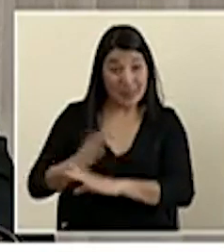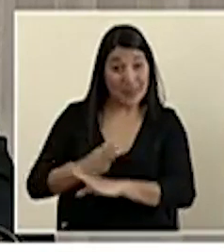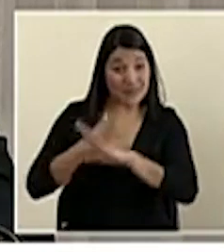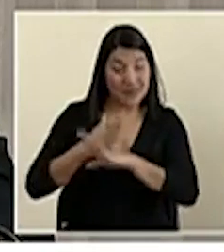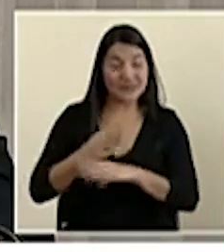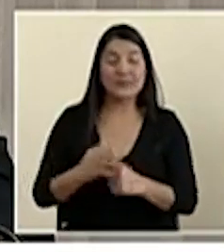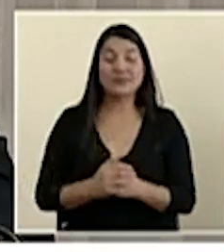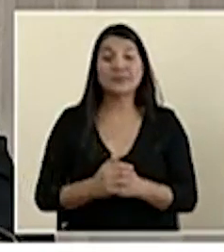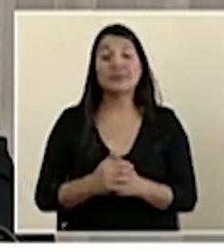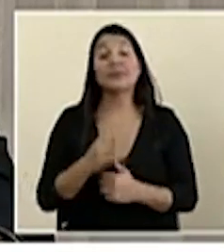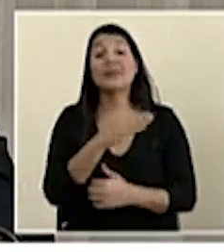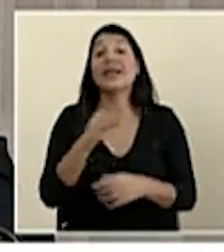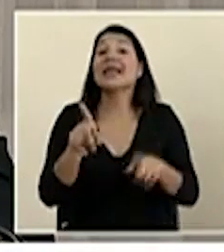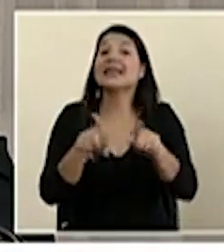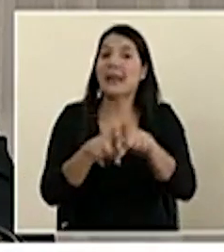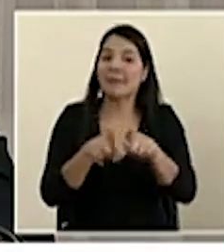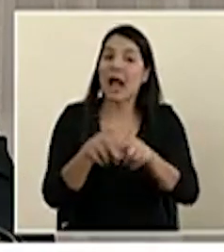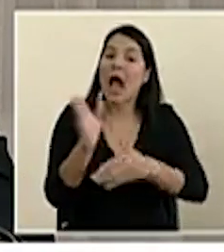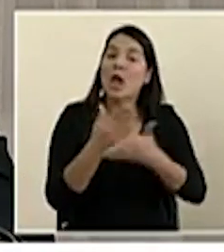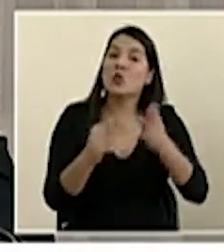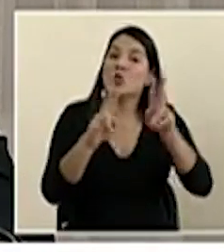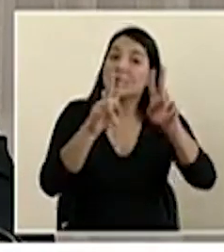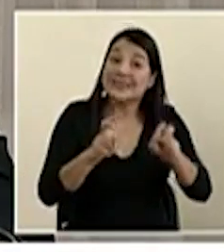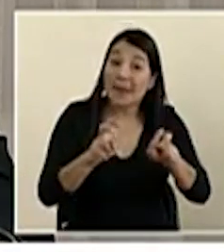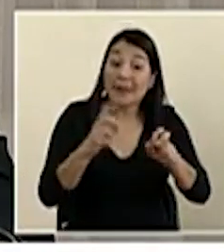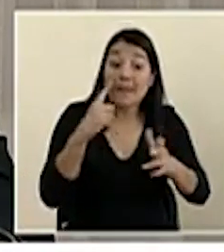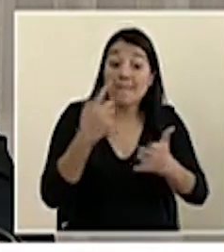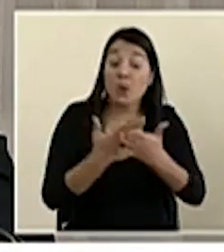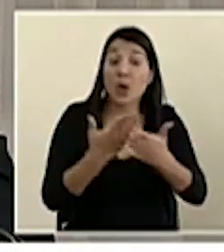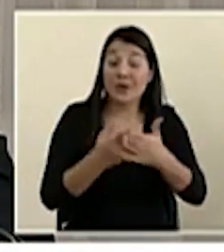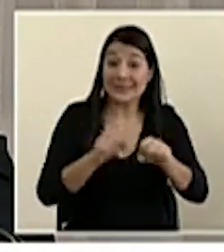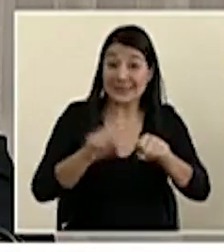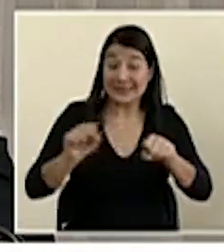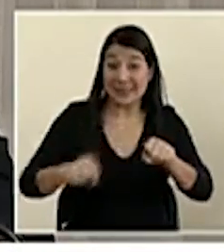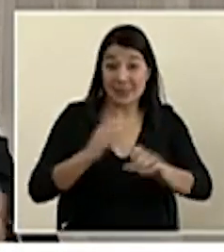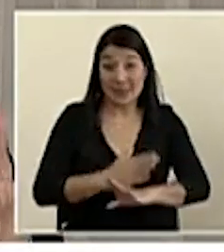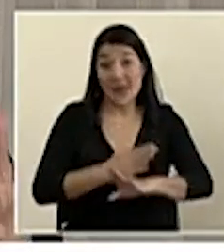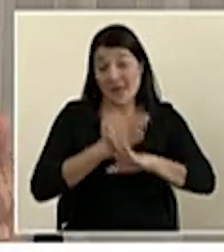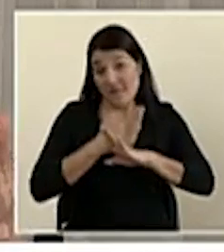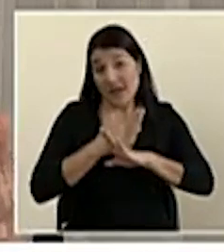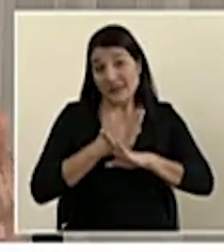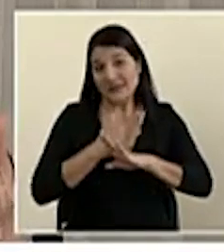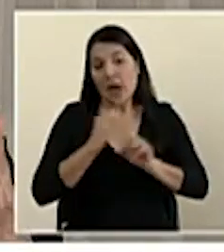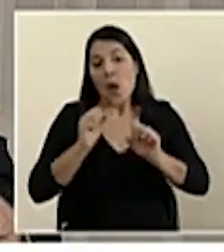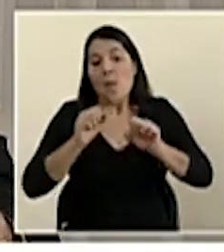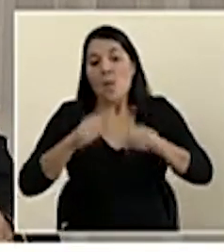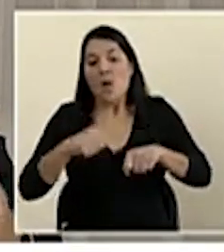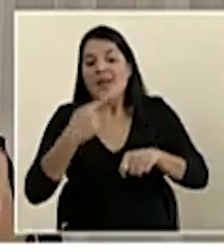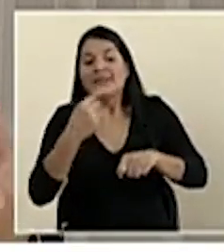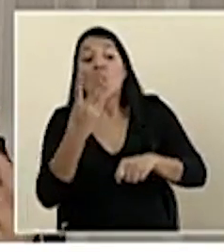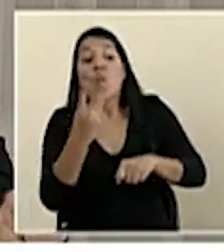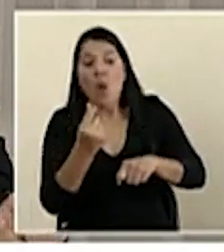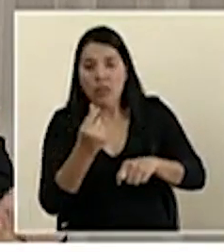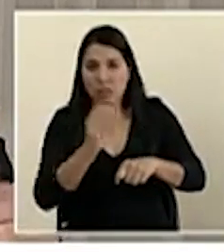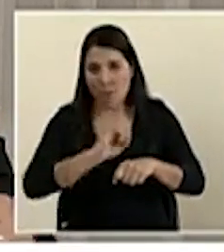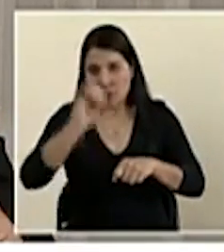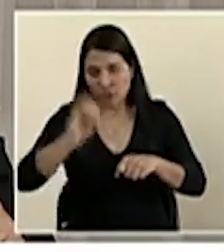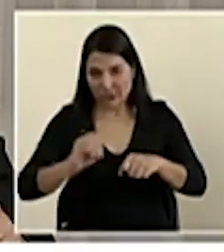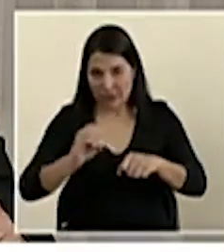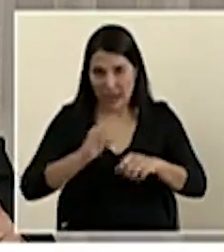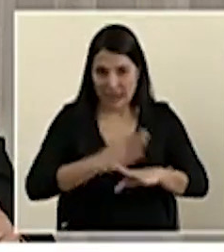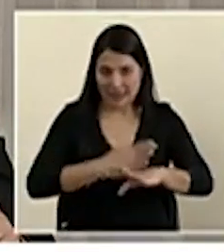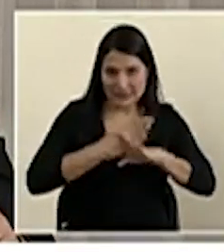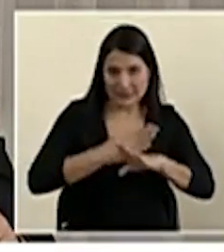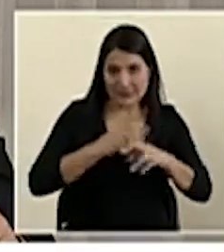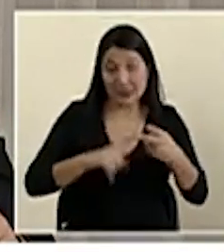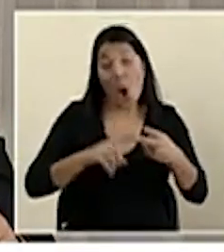a qué tanto, porque hay pruebas inmunológicas que pueden hacer un titulaje a nivel de cuántos anticuerpos hay o simplemente la presencia de